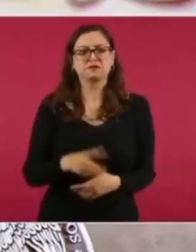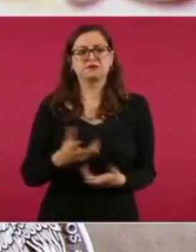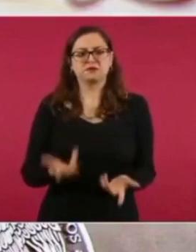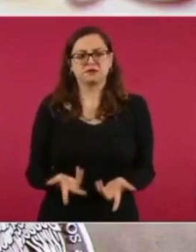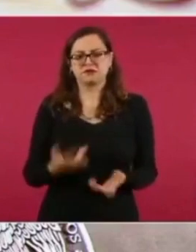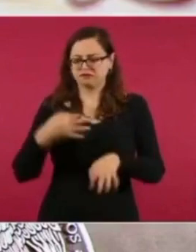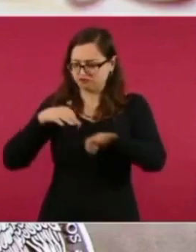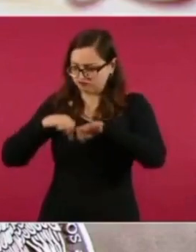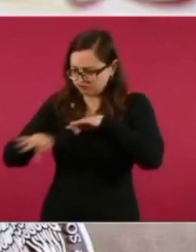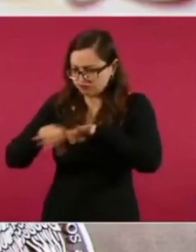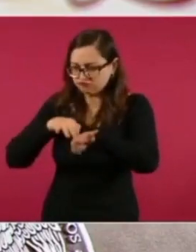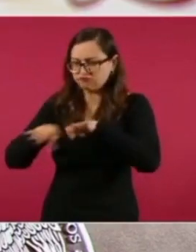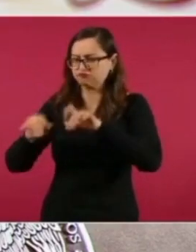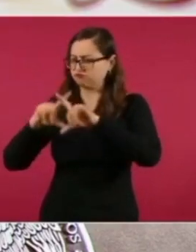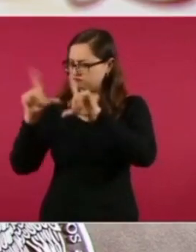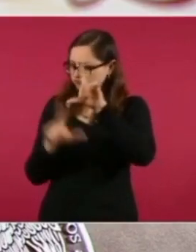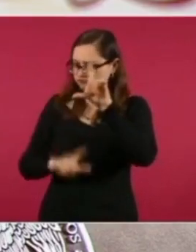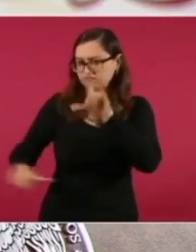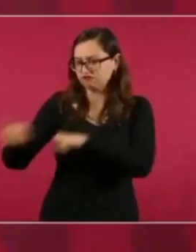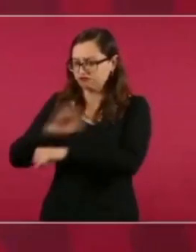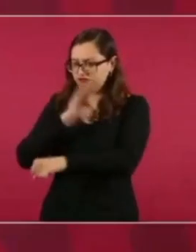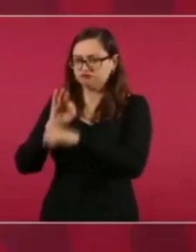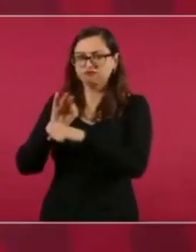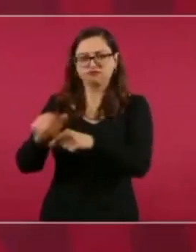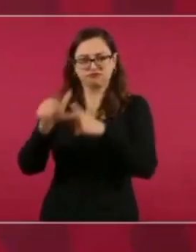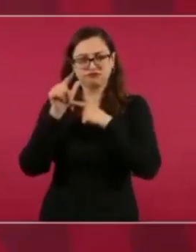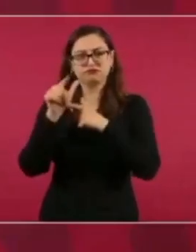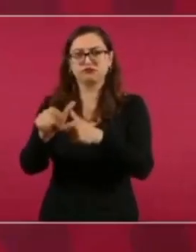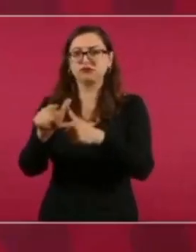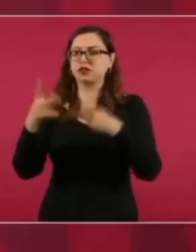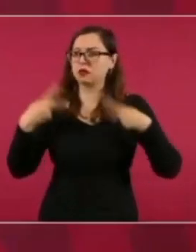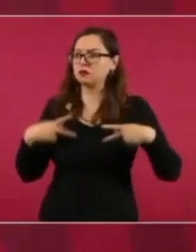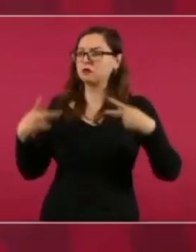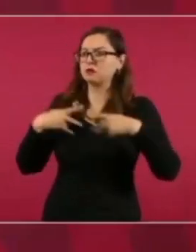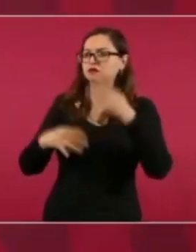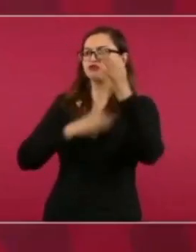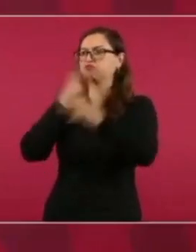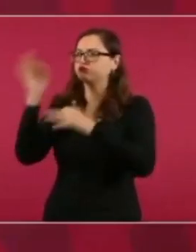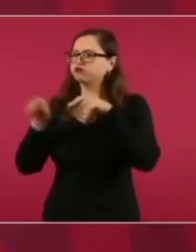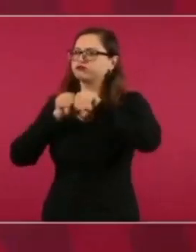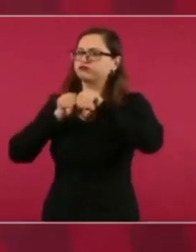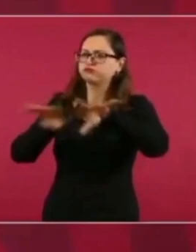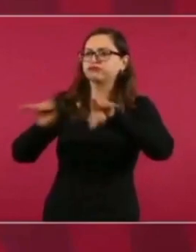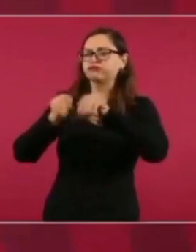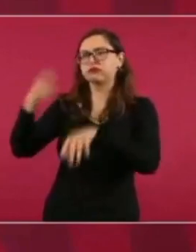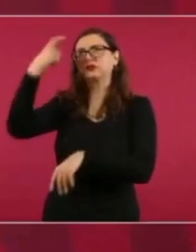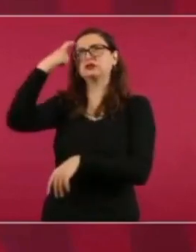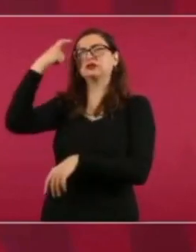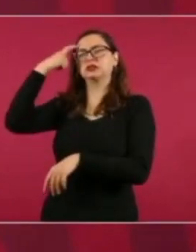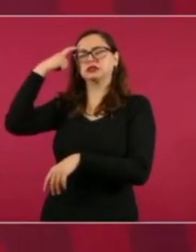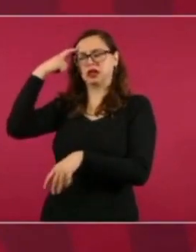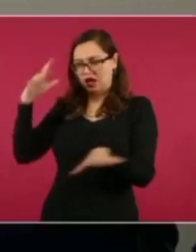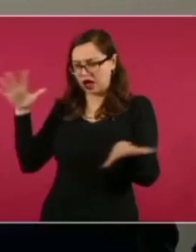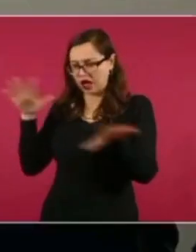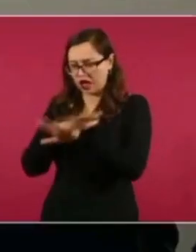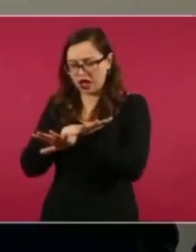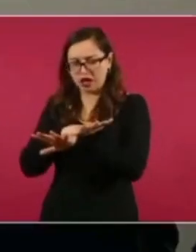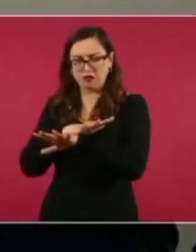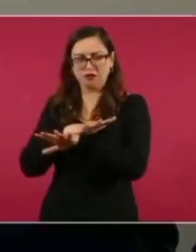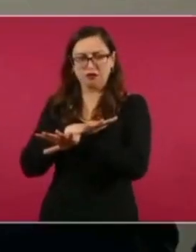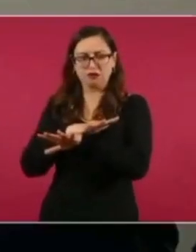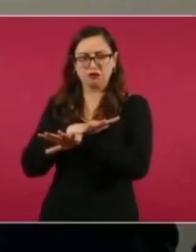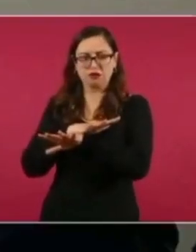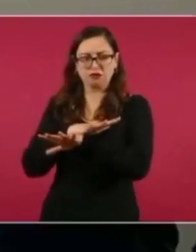una más que trabaja por la patria, ya que la revolución de las conciencias no permite de dejar de